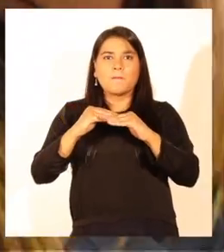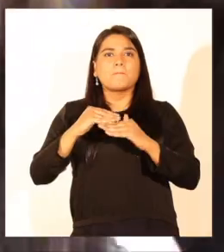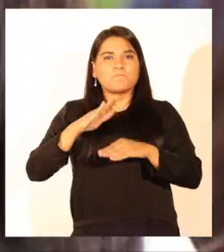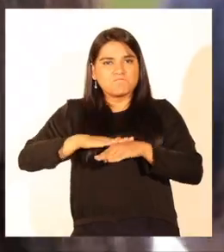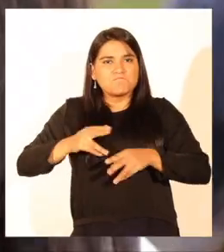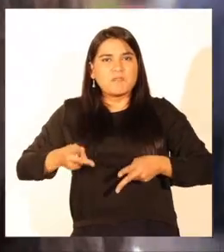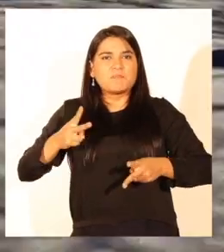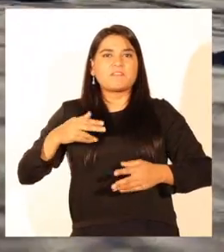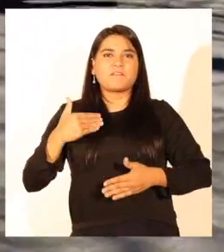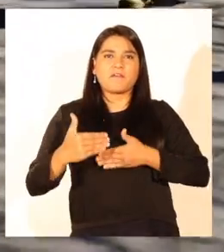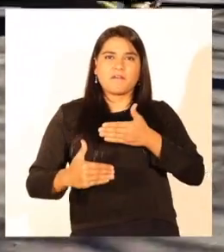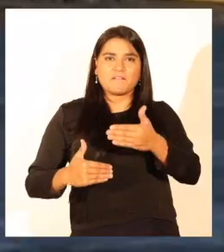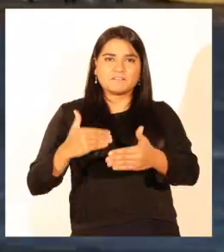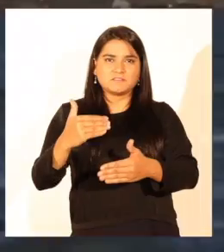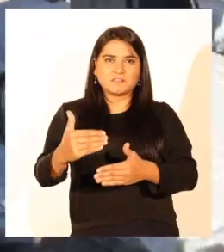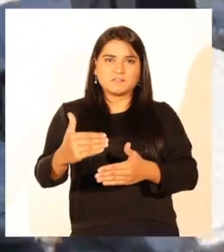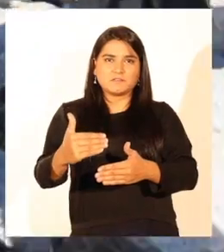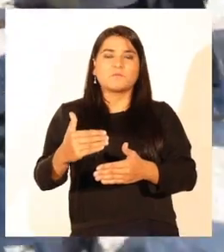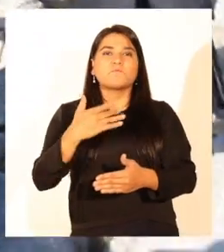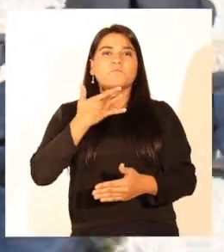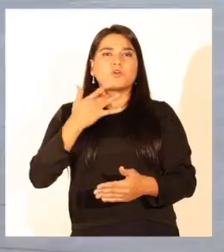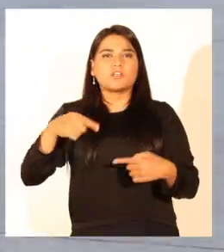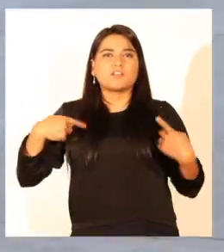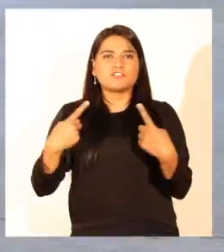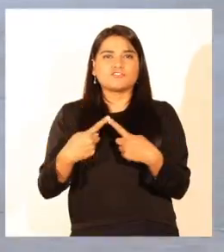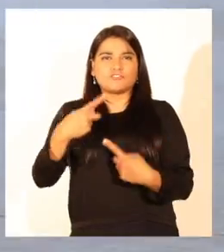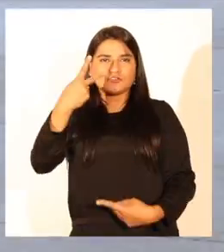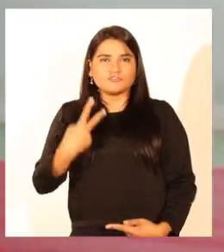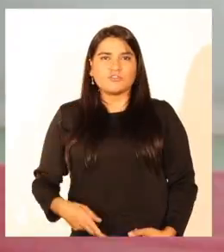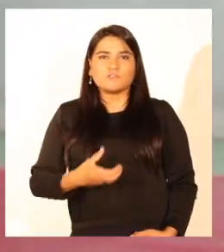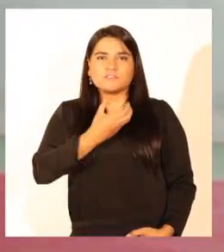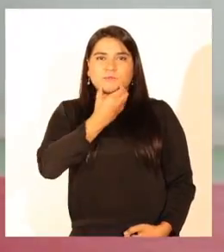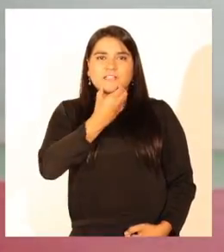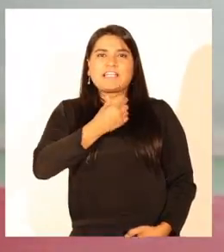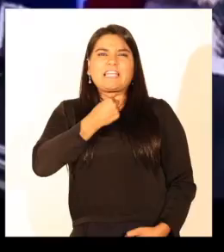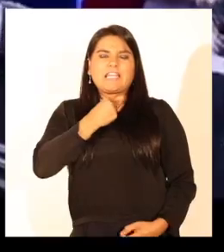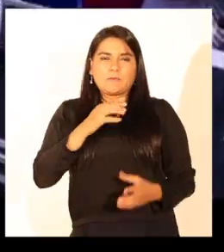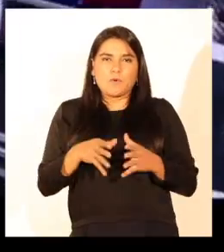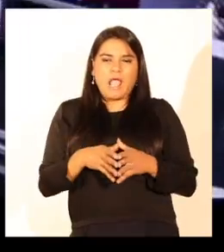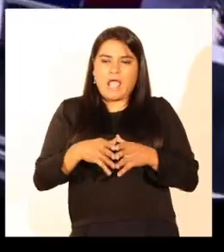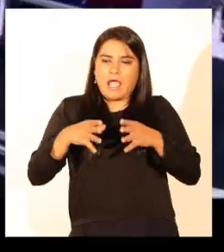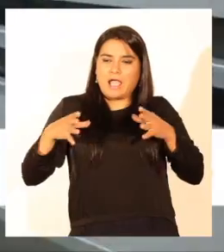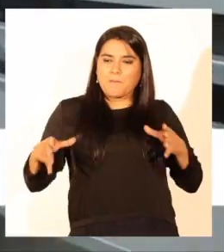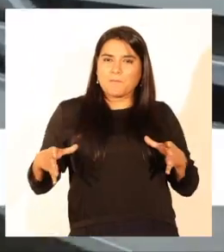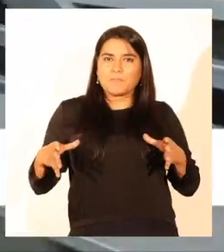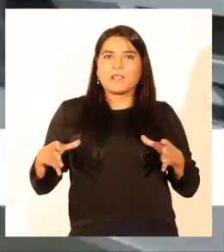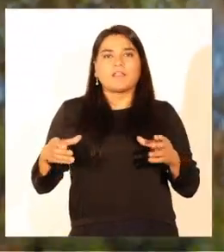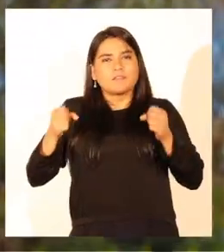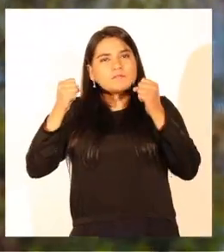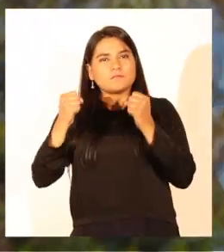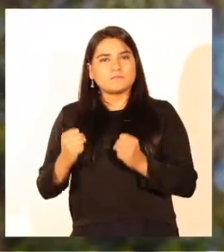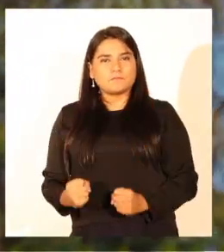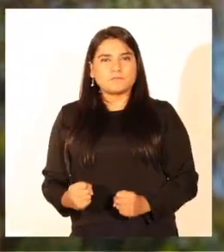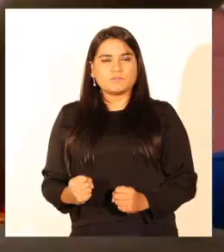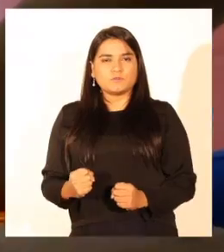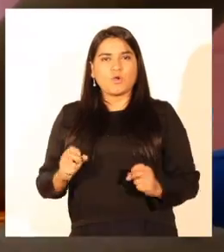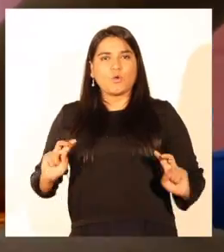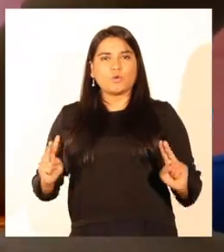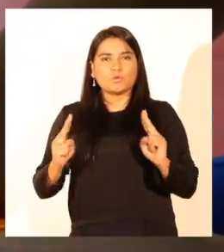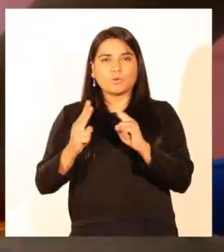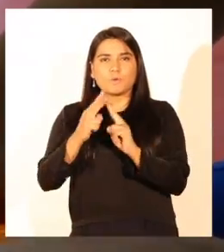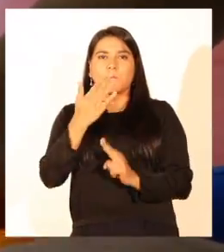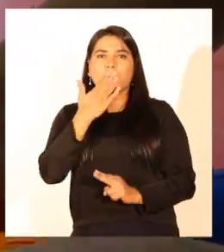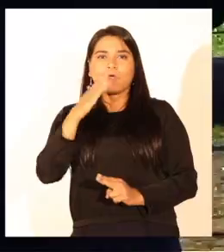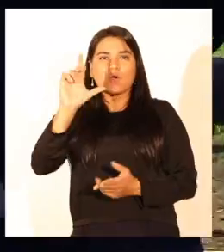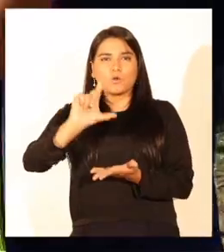continuar avanzando. Porque somos sanpedrinos si queremos ampliar las fronteras de lo posible, construir